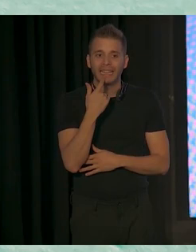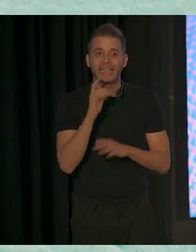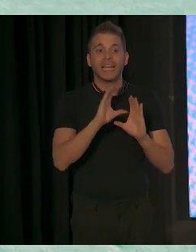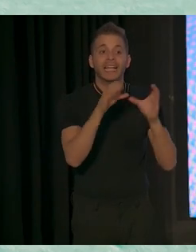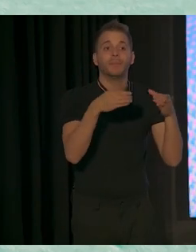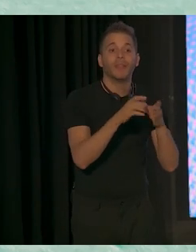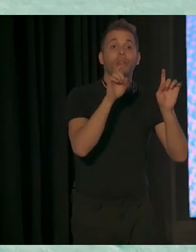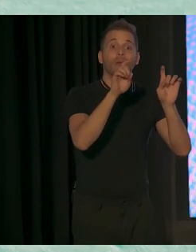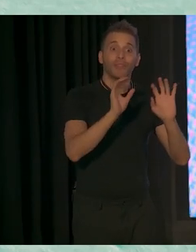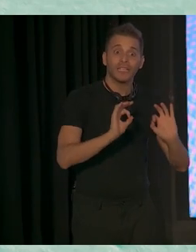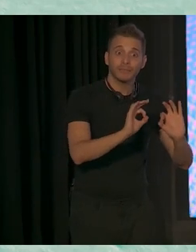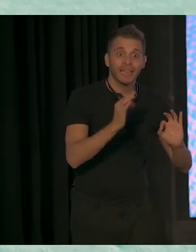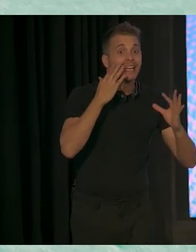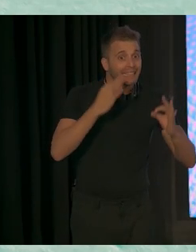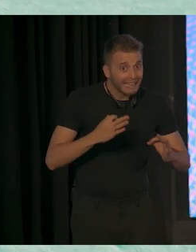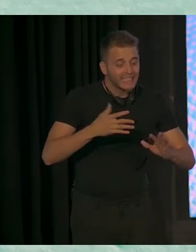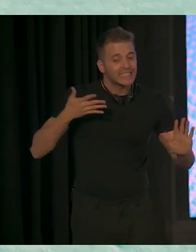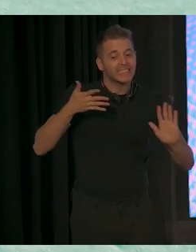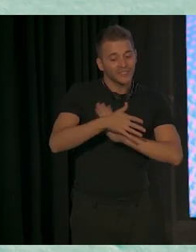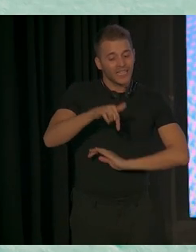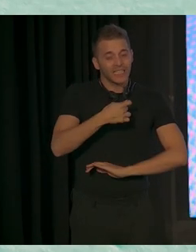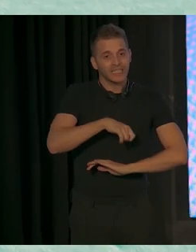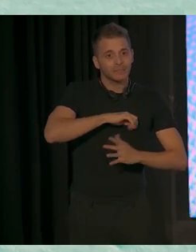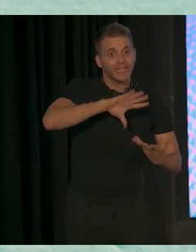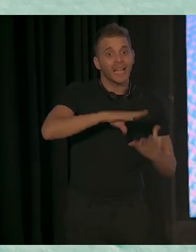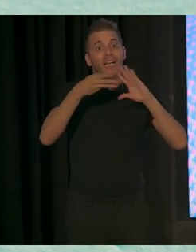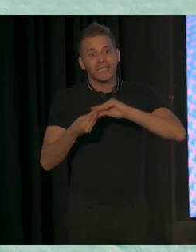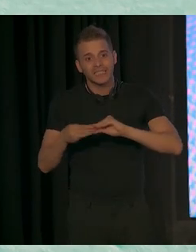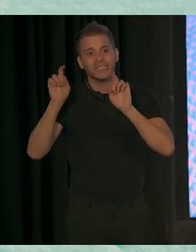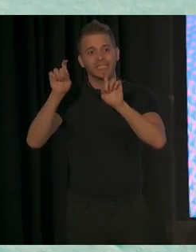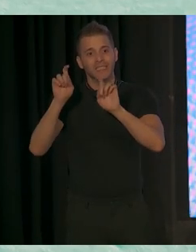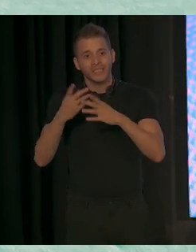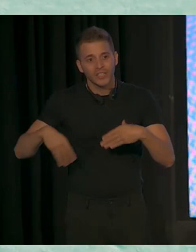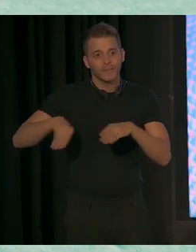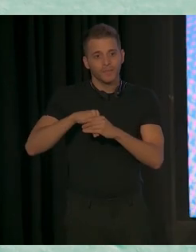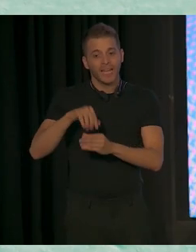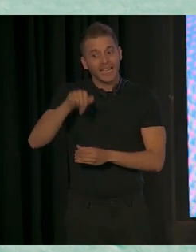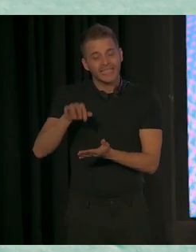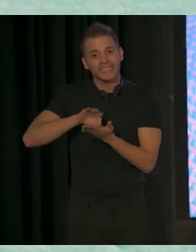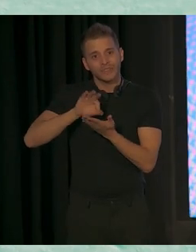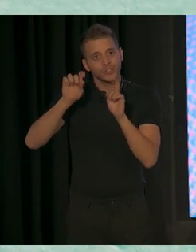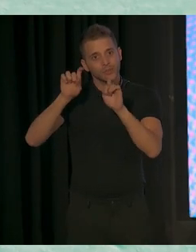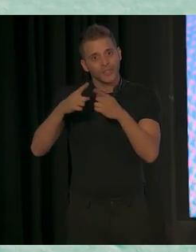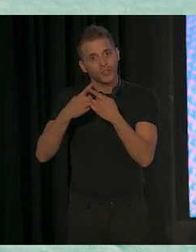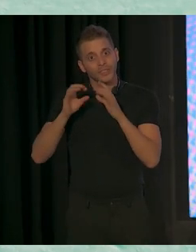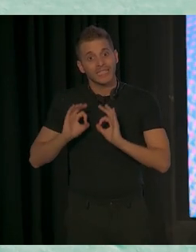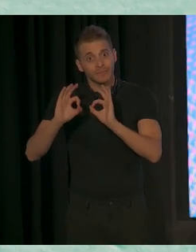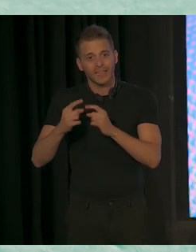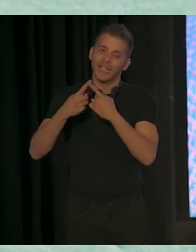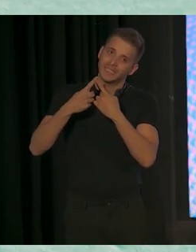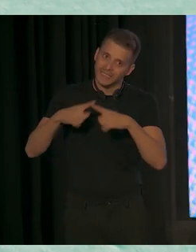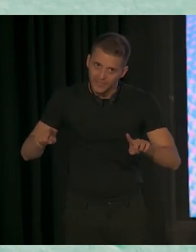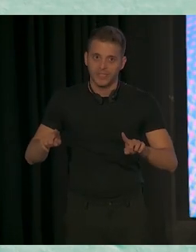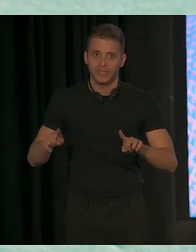Educación Especial, es educación inclusiva. No es lo que aquí entendemos como servicios de educación especial, para que quede bastante